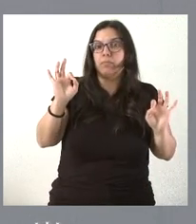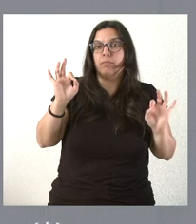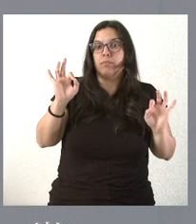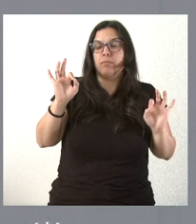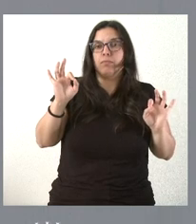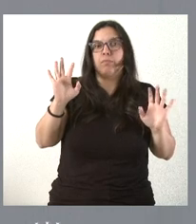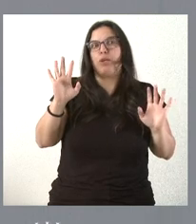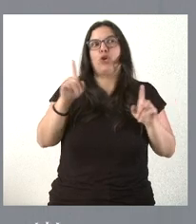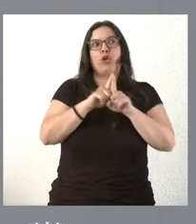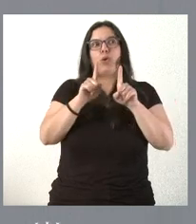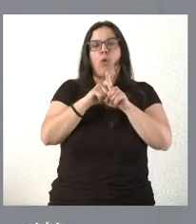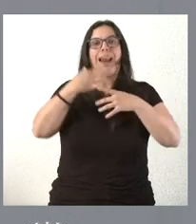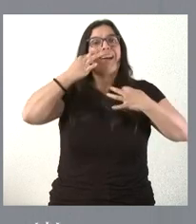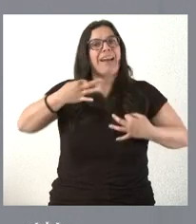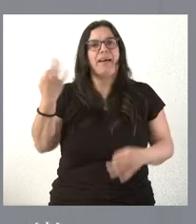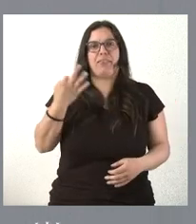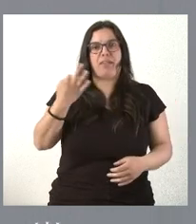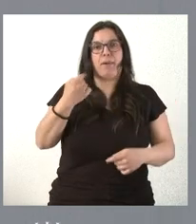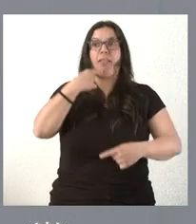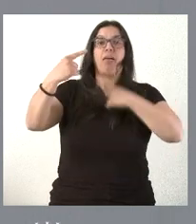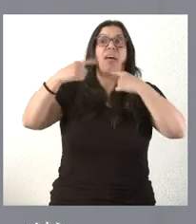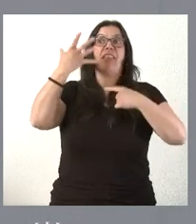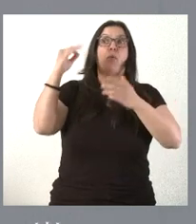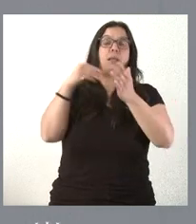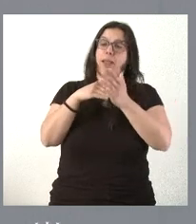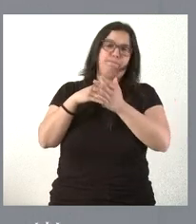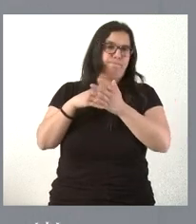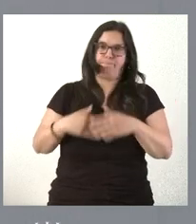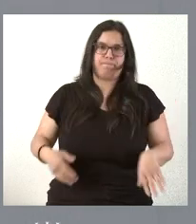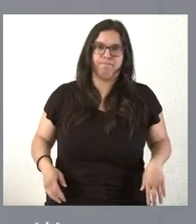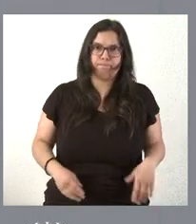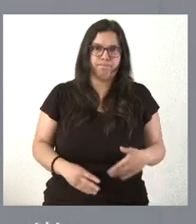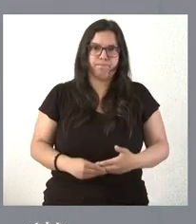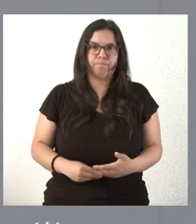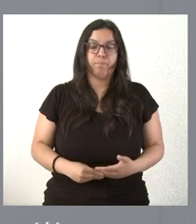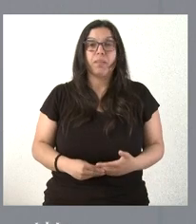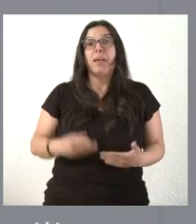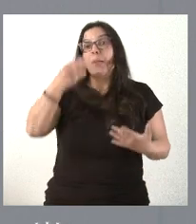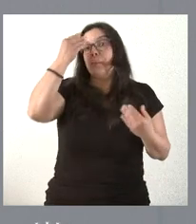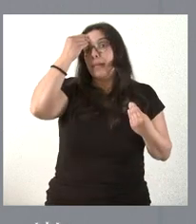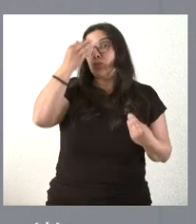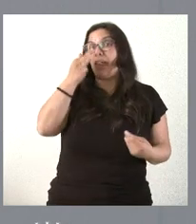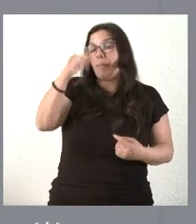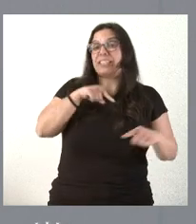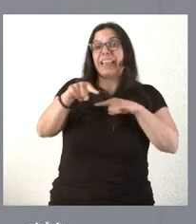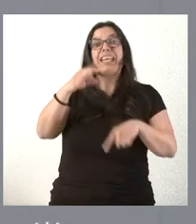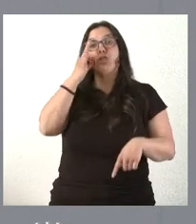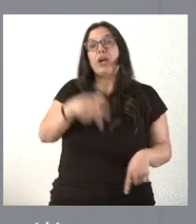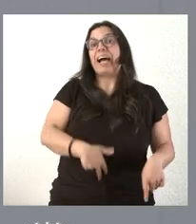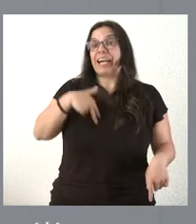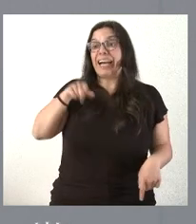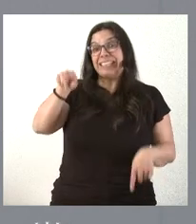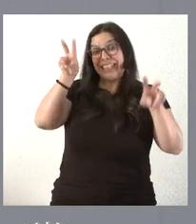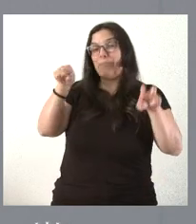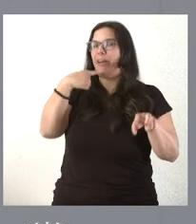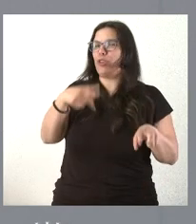que no podemos generar es la expectativa de que aquí iban a salir 50.000 viviendas de alquiler para jóvenes. Y creo que, además, la directora general insistió mucho en ese